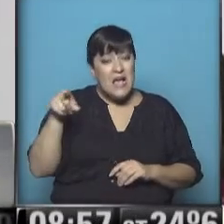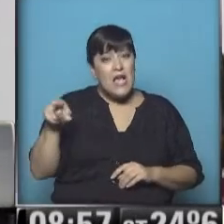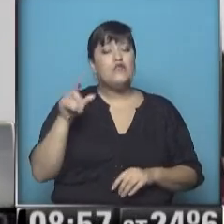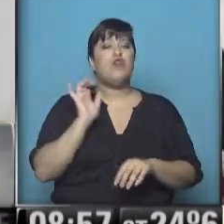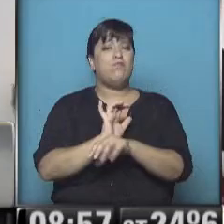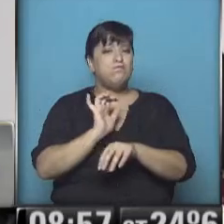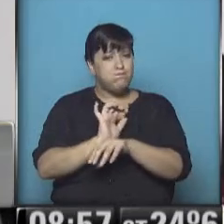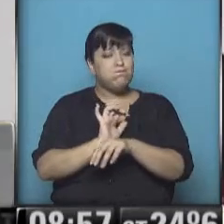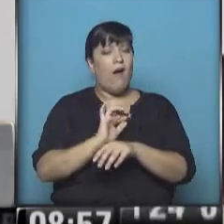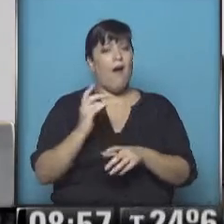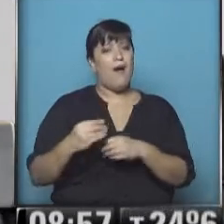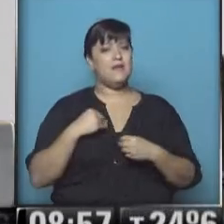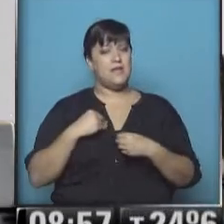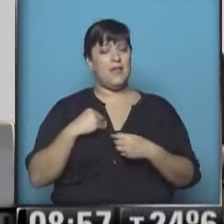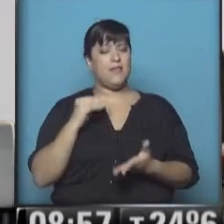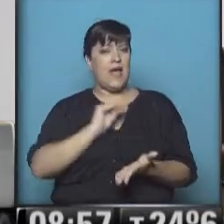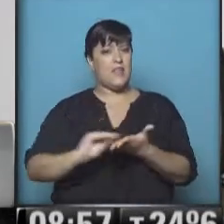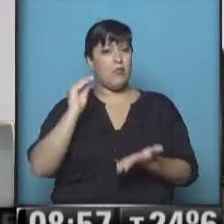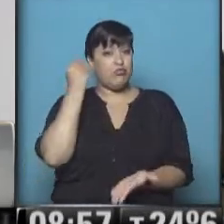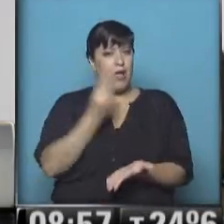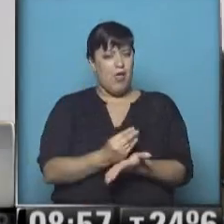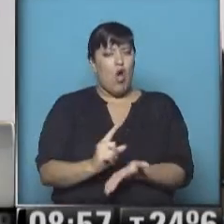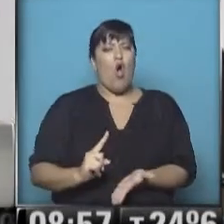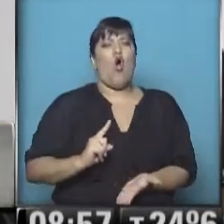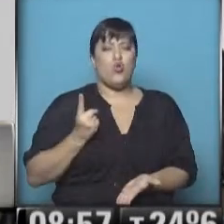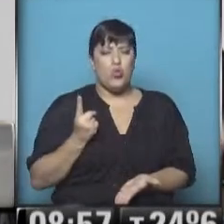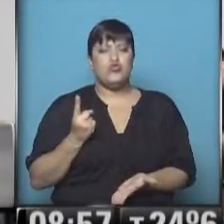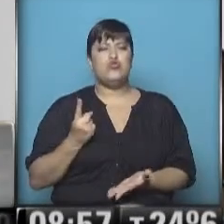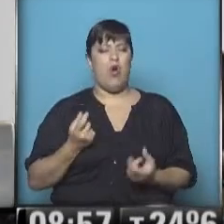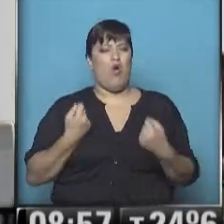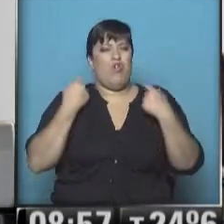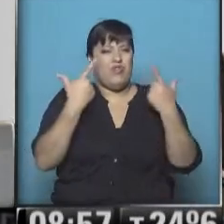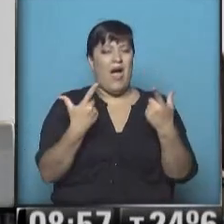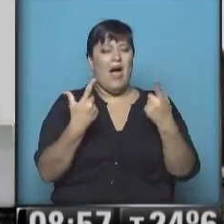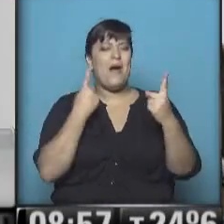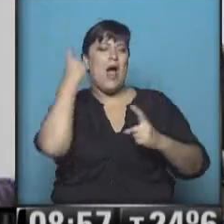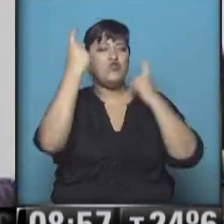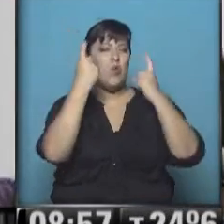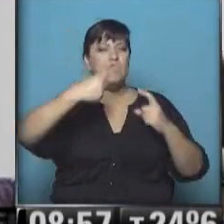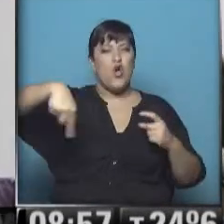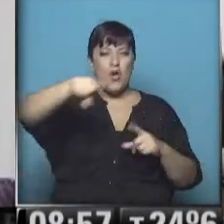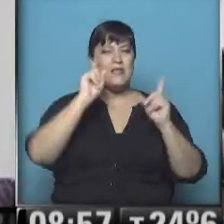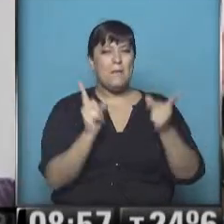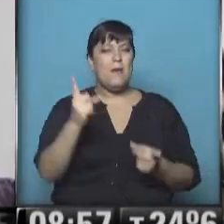sienta en la función del legislador el orgullo de servir a los sueños y de servir a las íntimas convicciones.